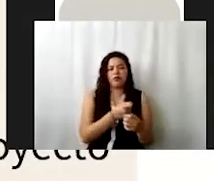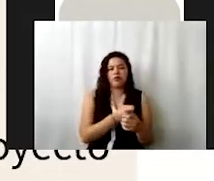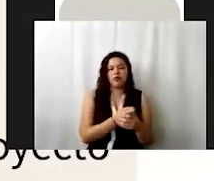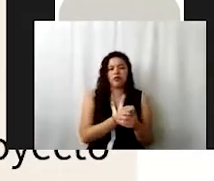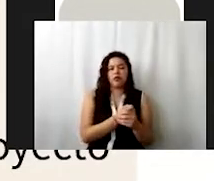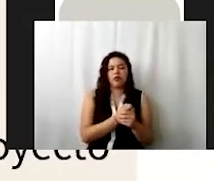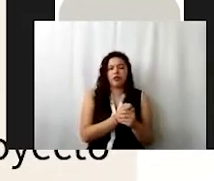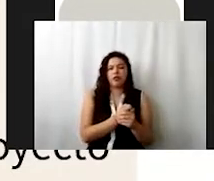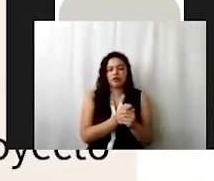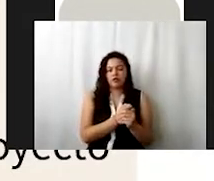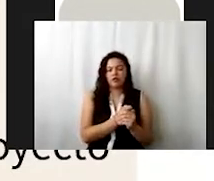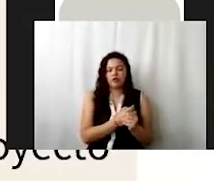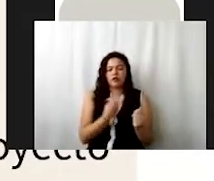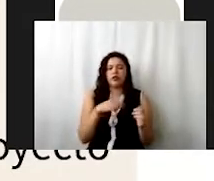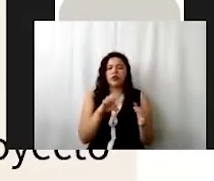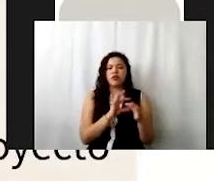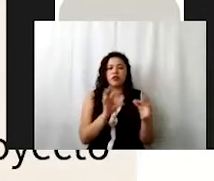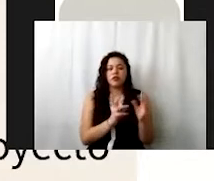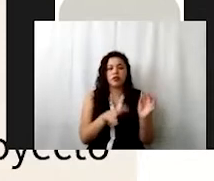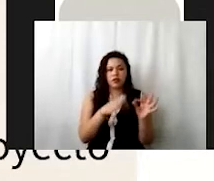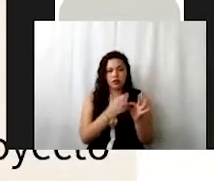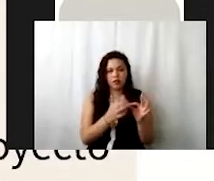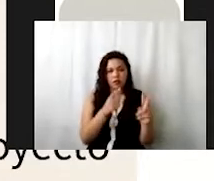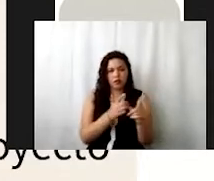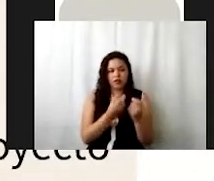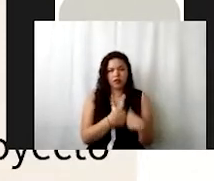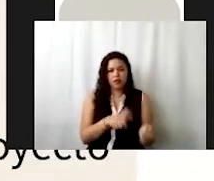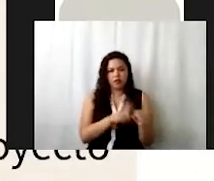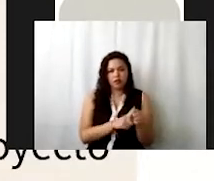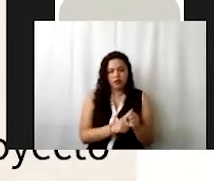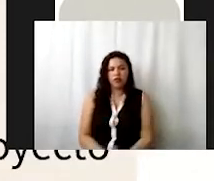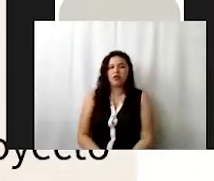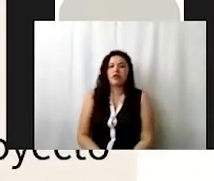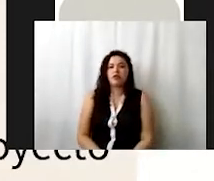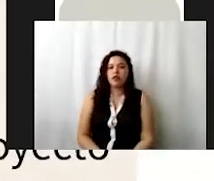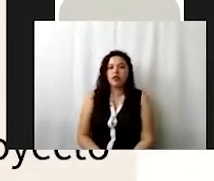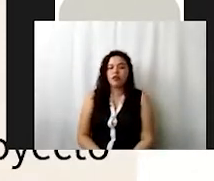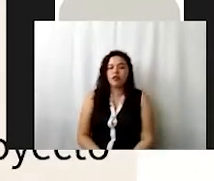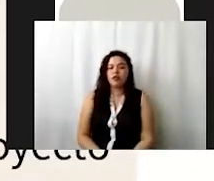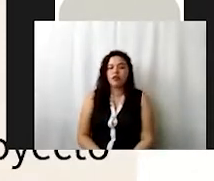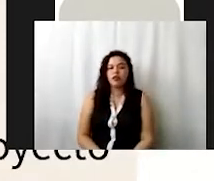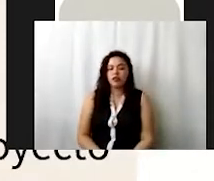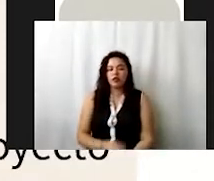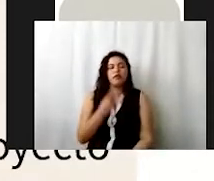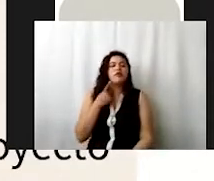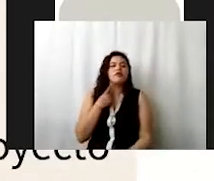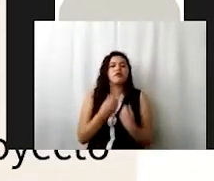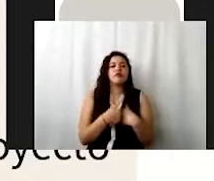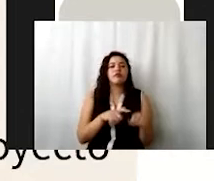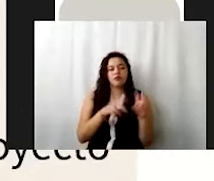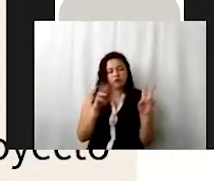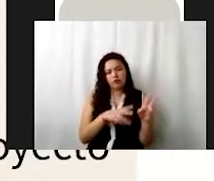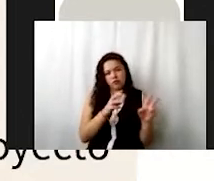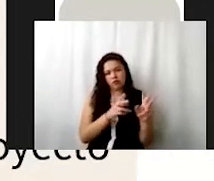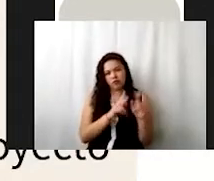porque describimos el cumplimiento del objeto social. Ajá, también aborda temas de la política social. Vamos a verlo, voy